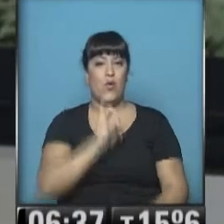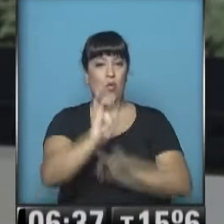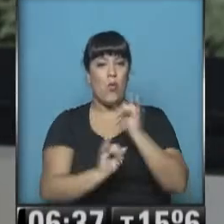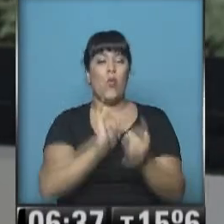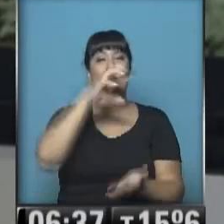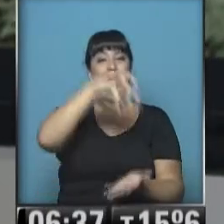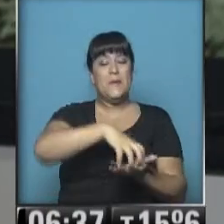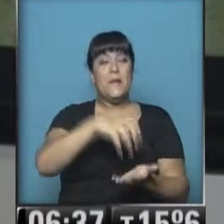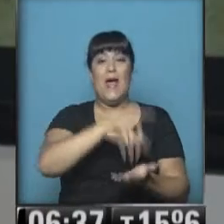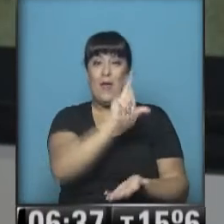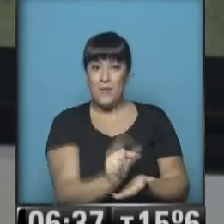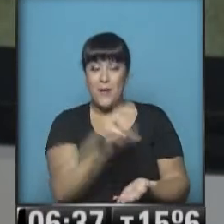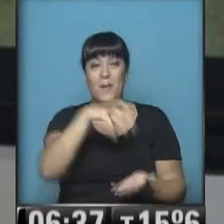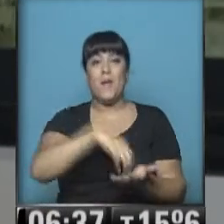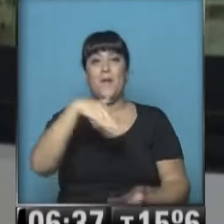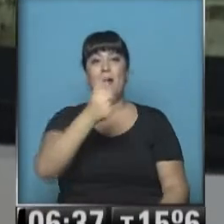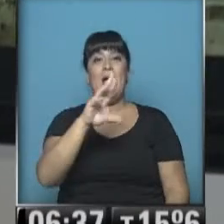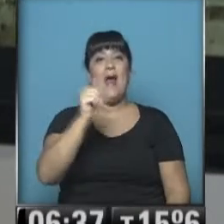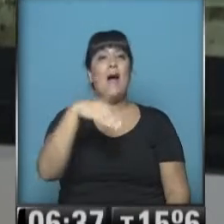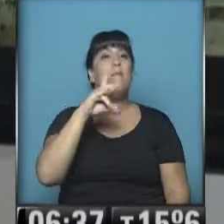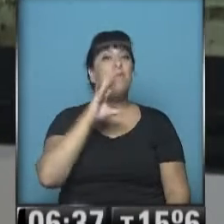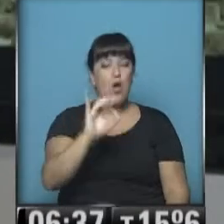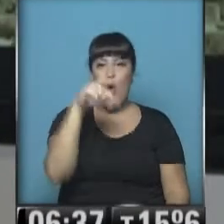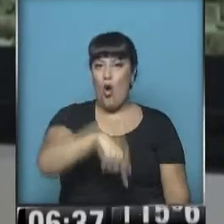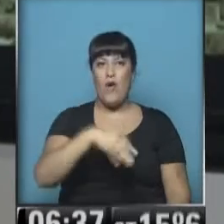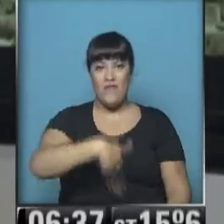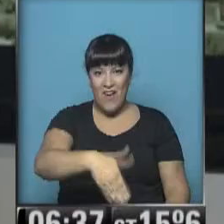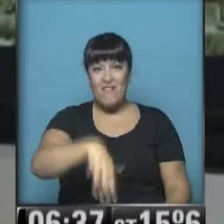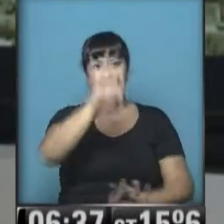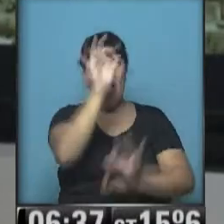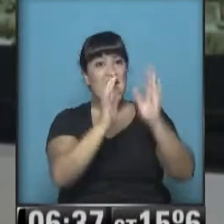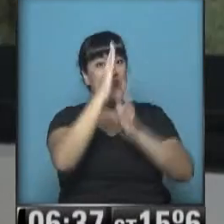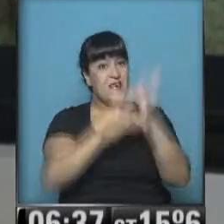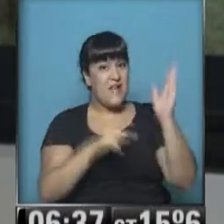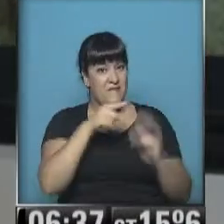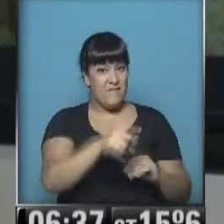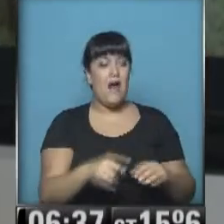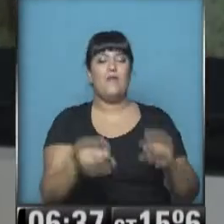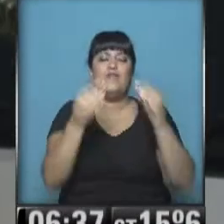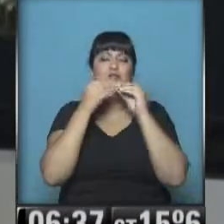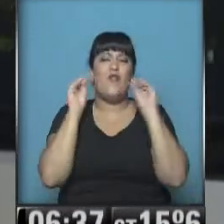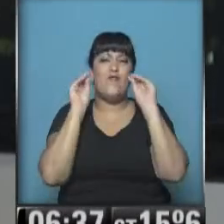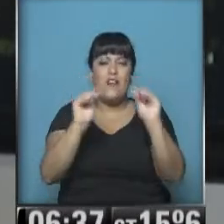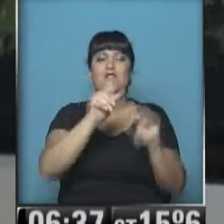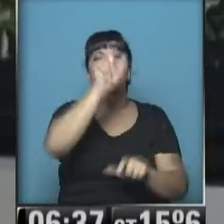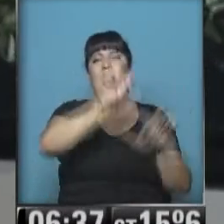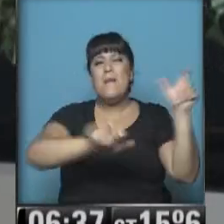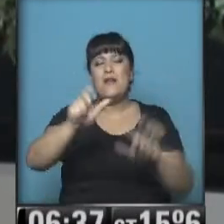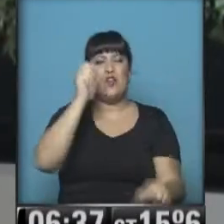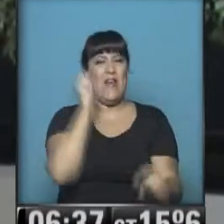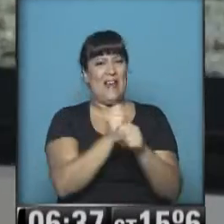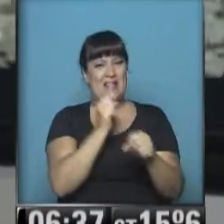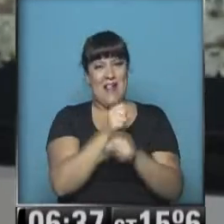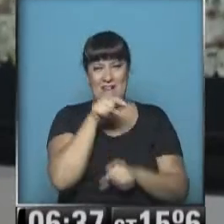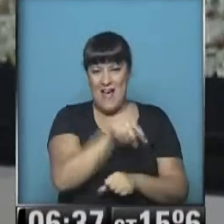base Marambio va a nevar hoy. Lo cuentan los meteorólogos que allí están y vamos a mandar un besazo a los que hacen el